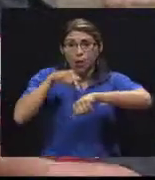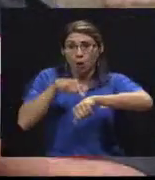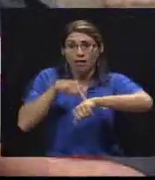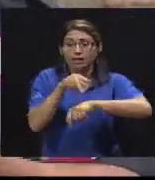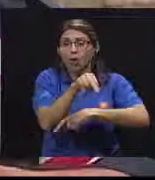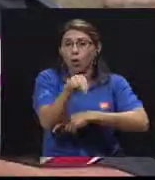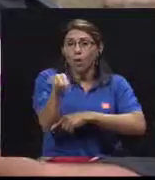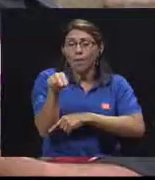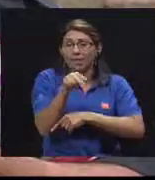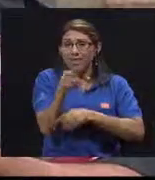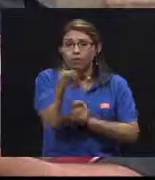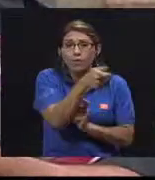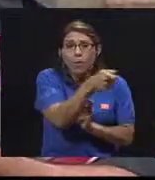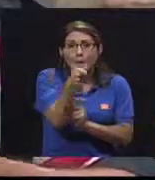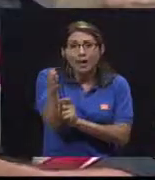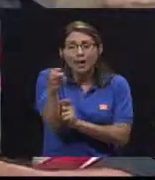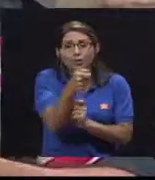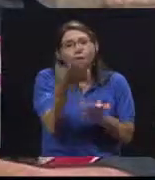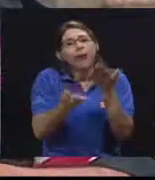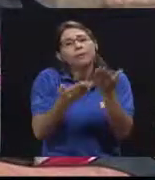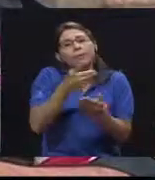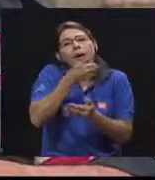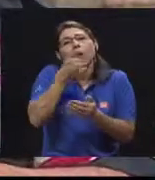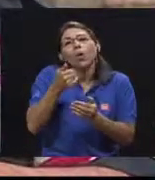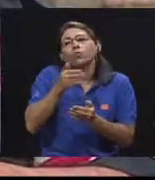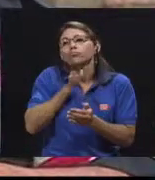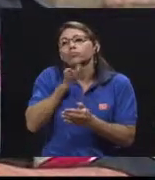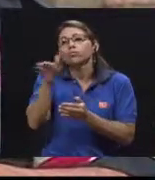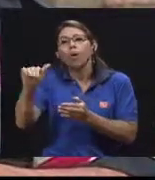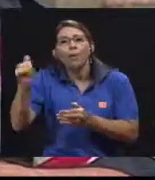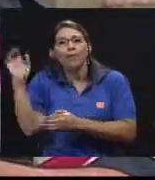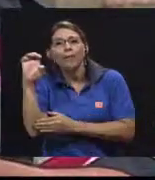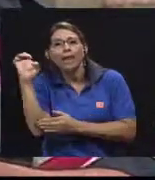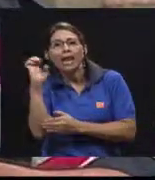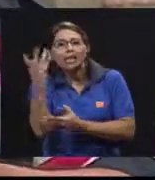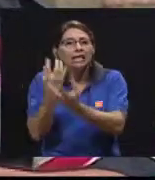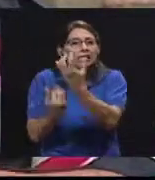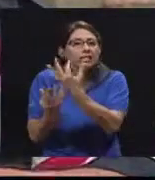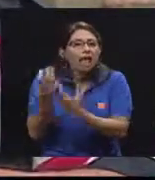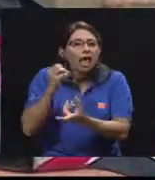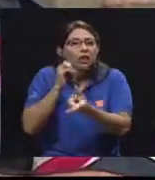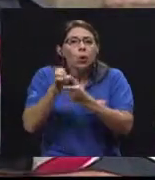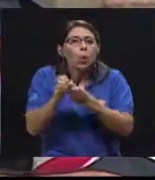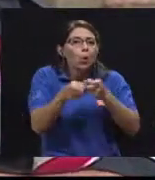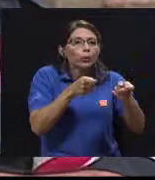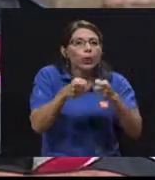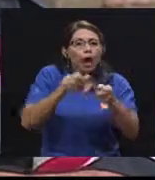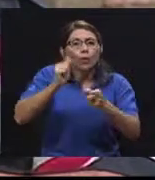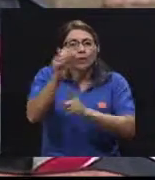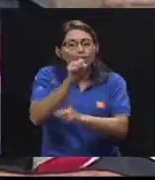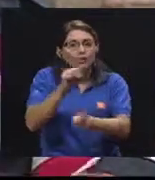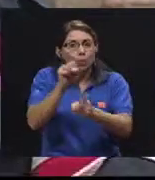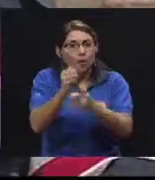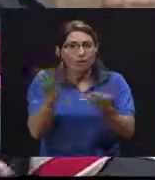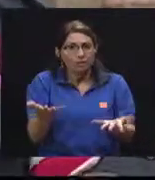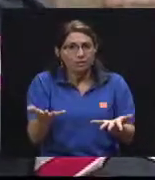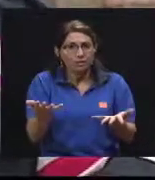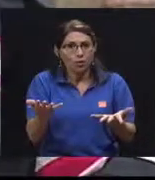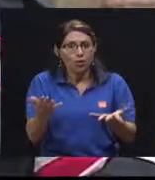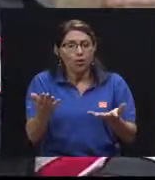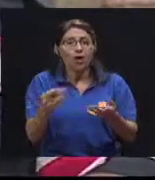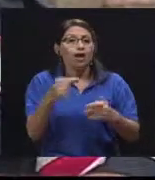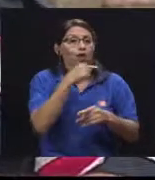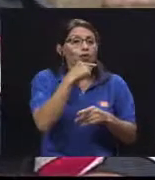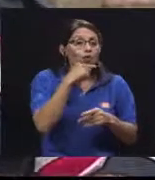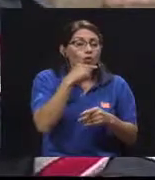compañeros del cuerpo de bomberos pudieron estar trabajando en cualquier incendio o en cualquier manejo de sustancia. Los